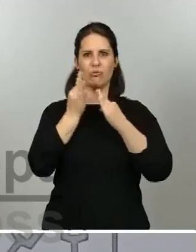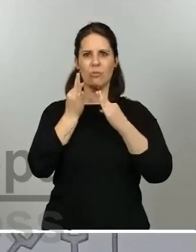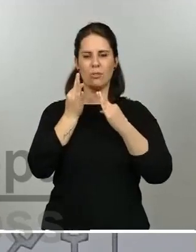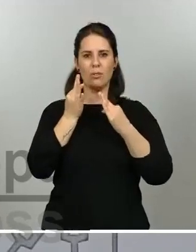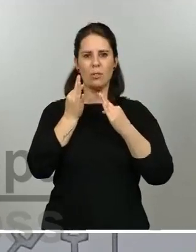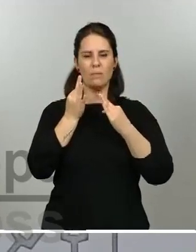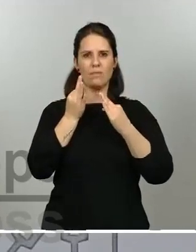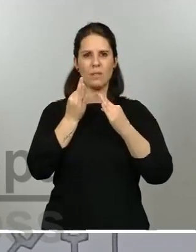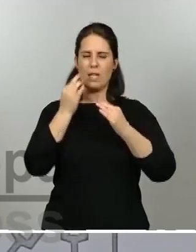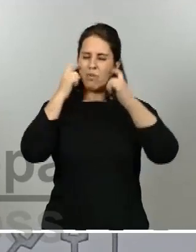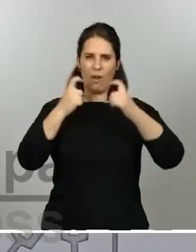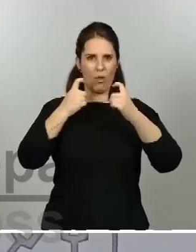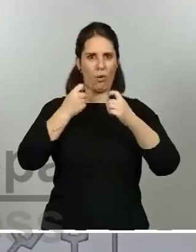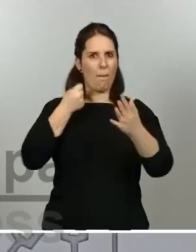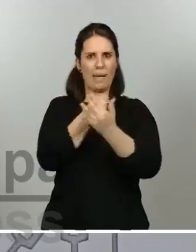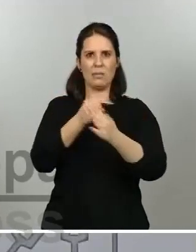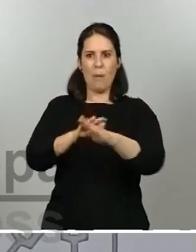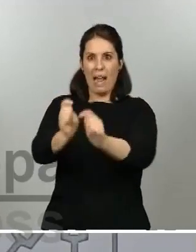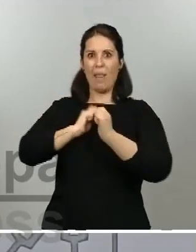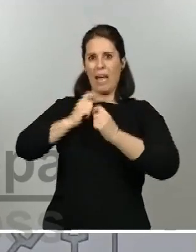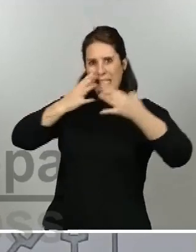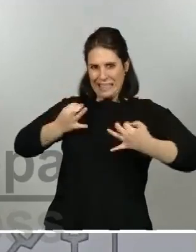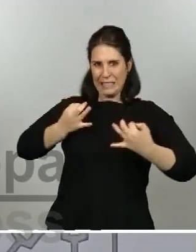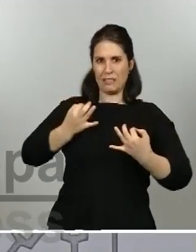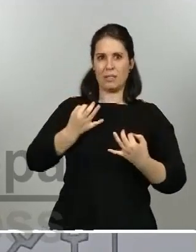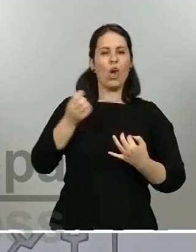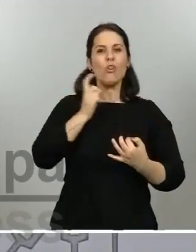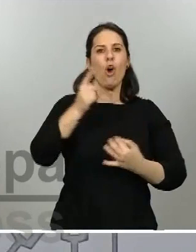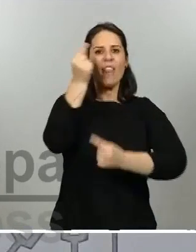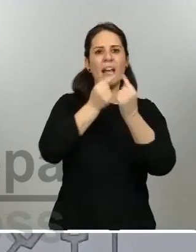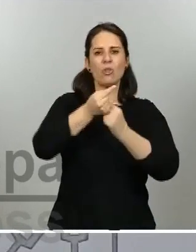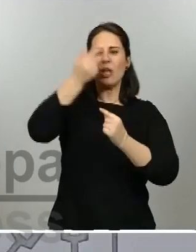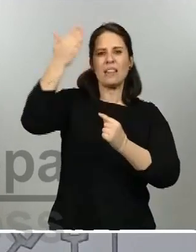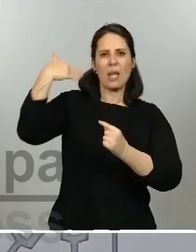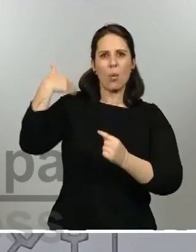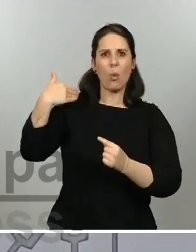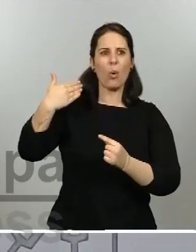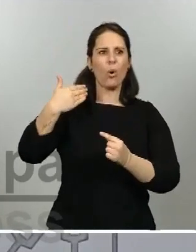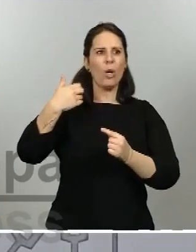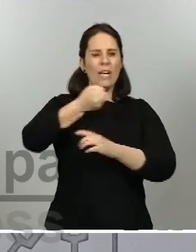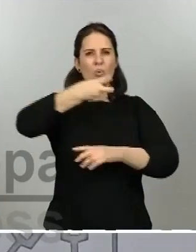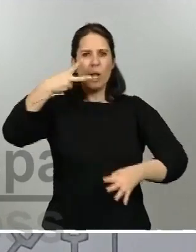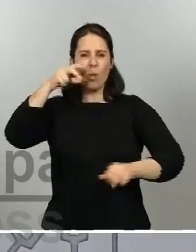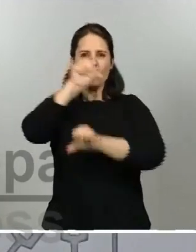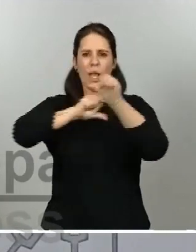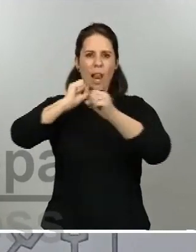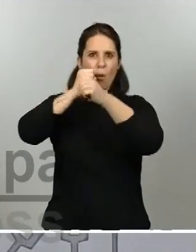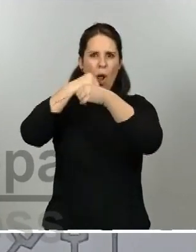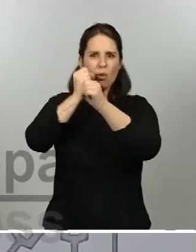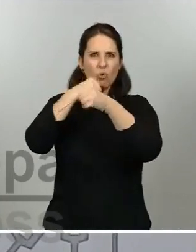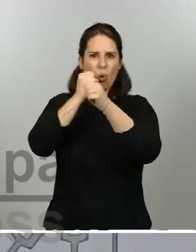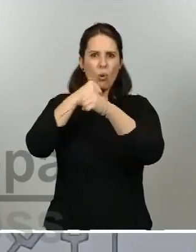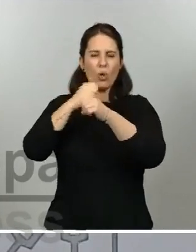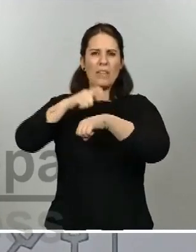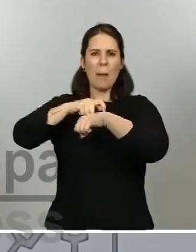nuevos datos, en lugar de datos antiguos de los que recibían resultados de laboratorio mucho tiempo después de haberse